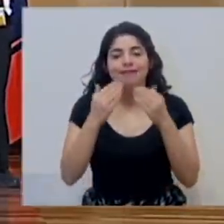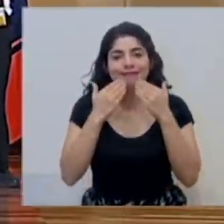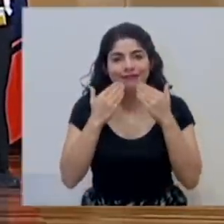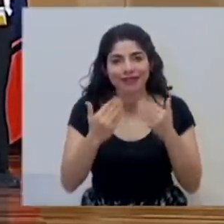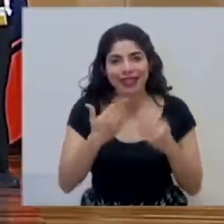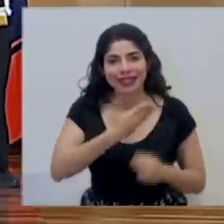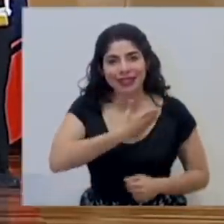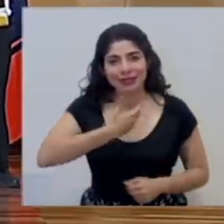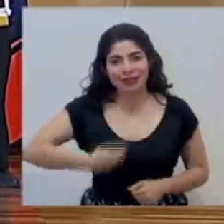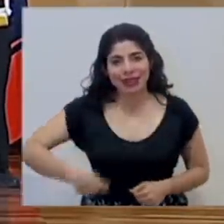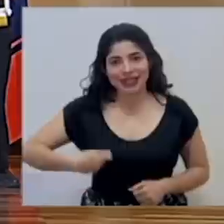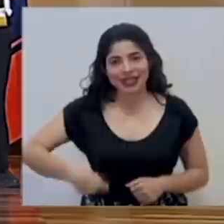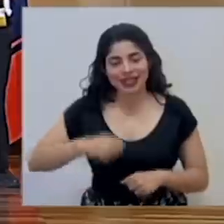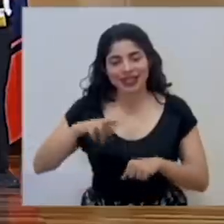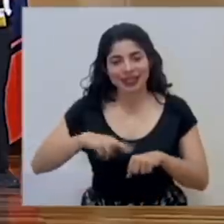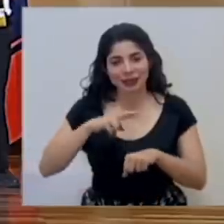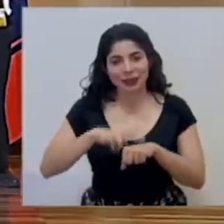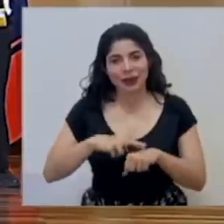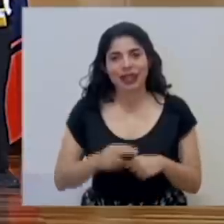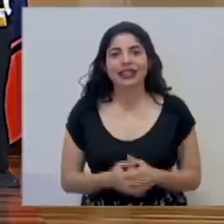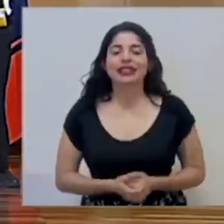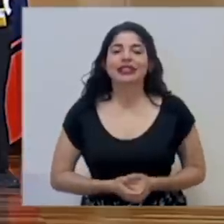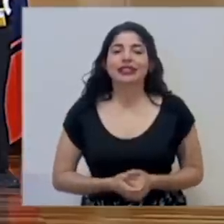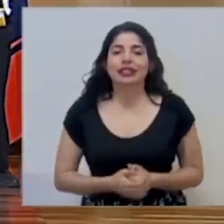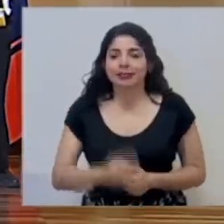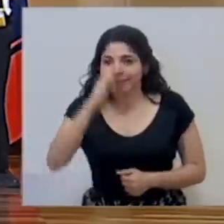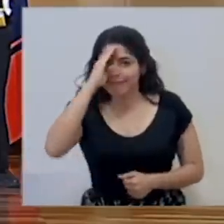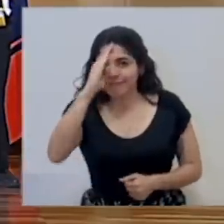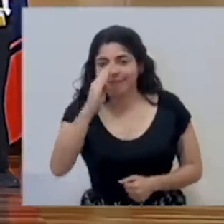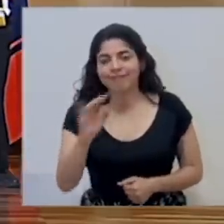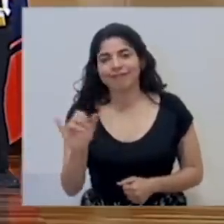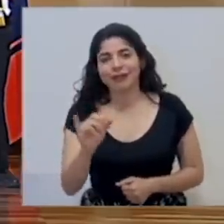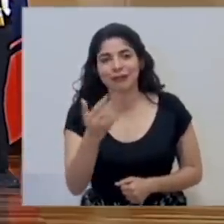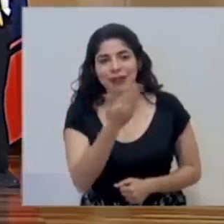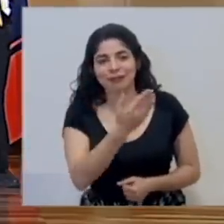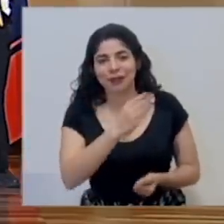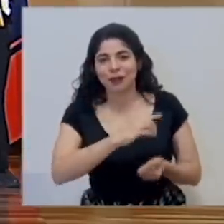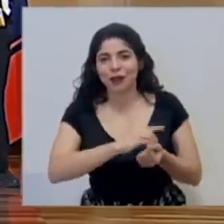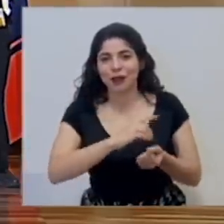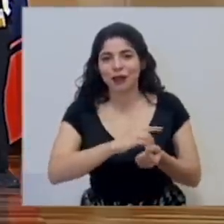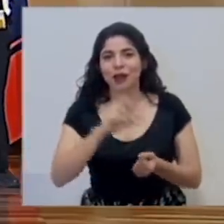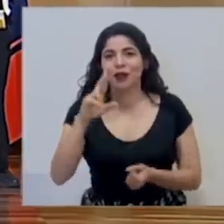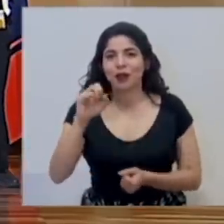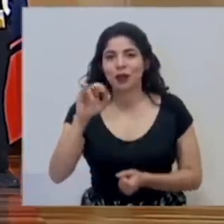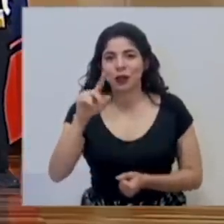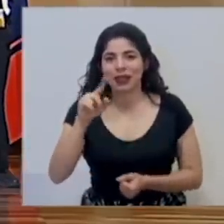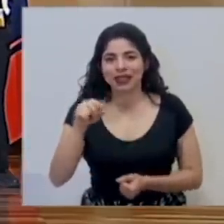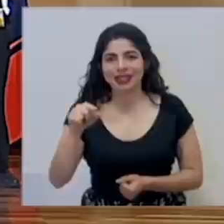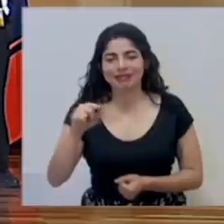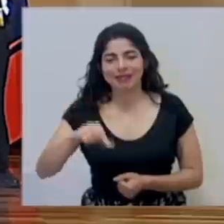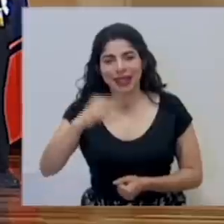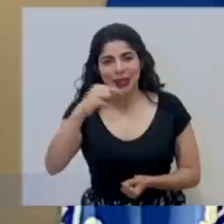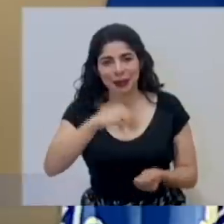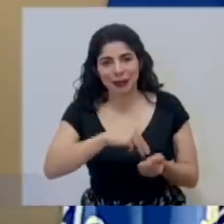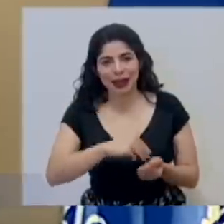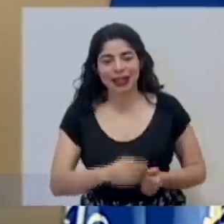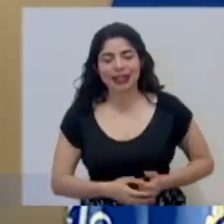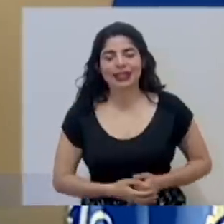Muchas gracias, señor presidente de la República. Salud también al doctor Ruiz, gerente médico.